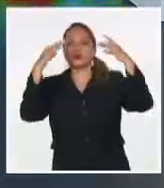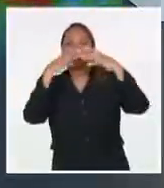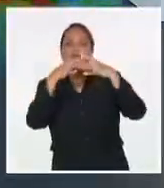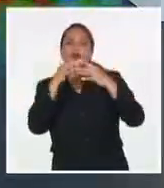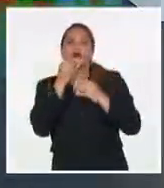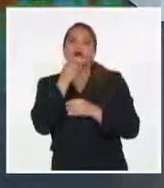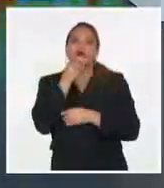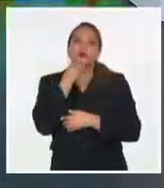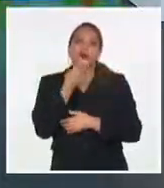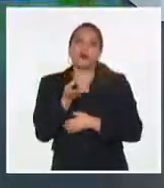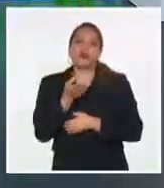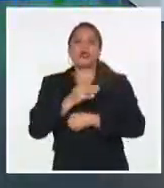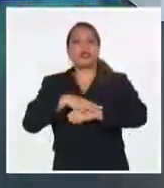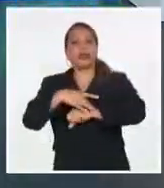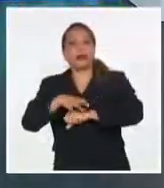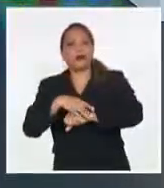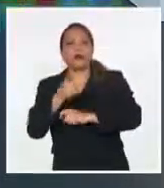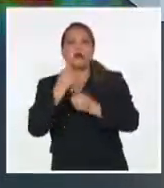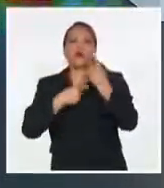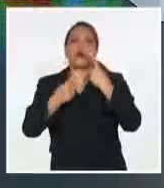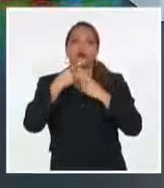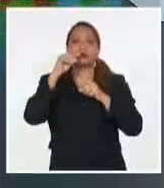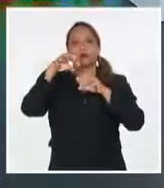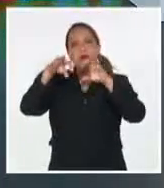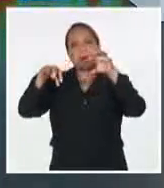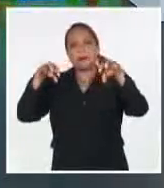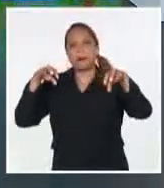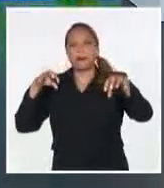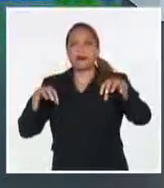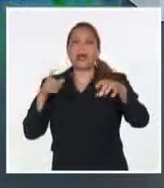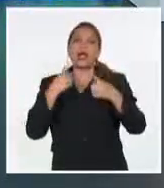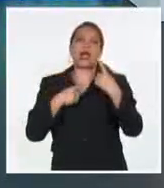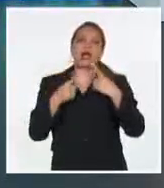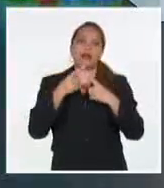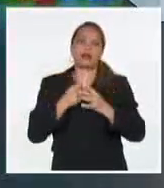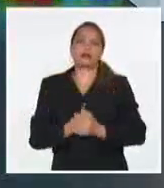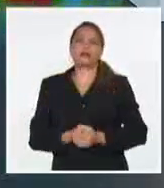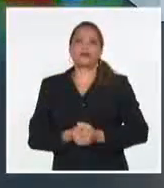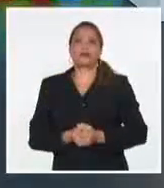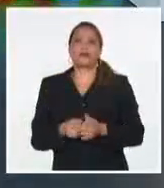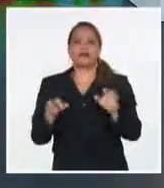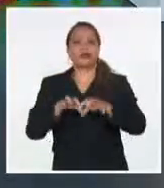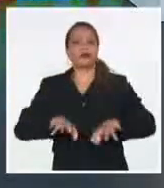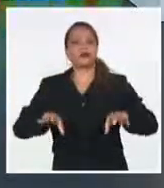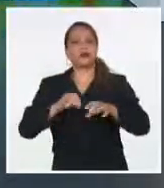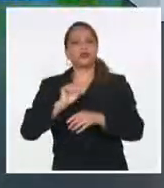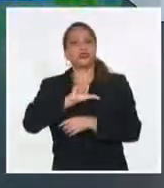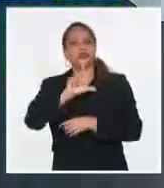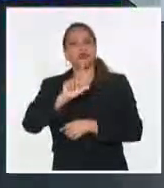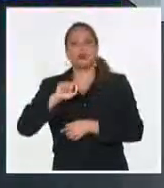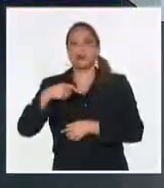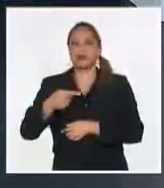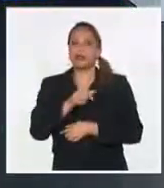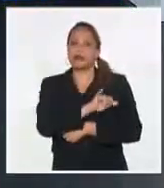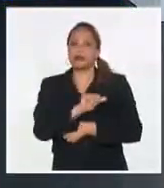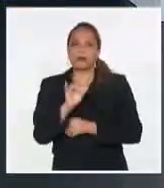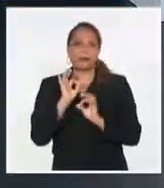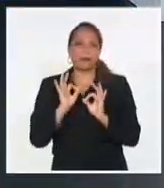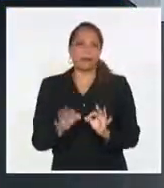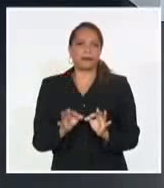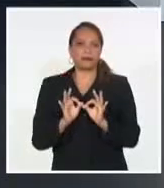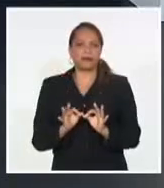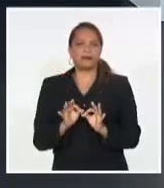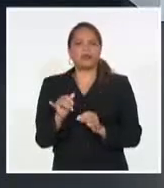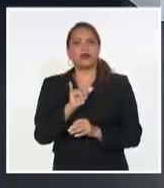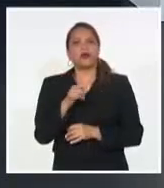costa pudiera dar lugar a algún chubasco ocasional y aislado y estas condiciones mañana lunes también las vamos a tener por lo